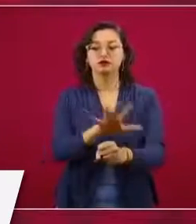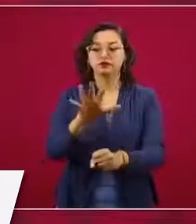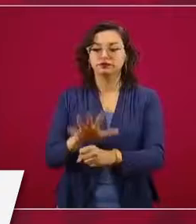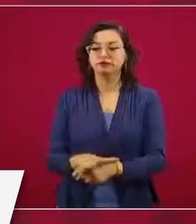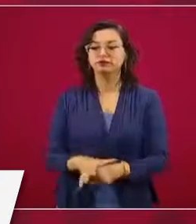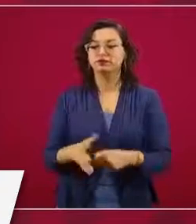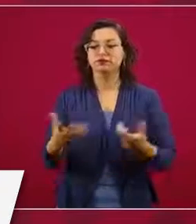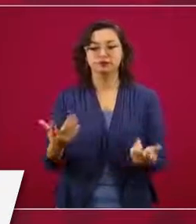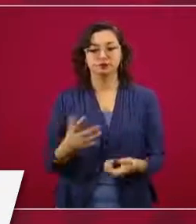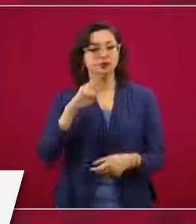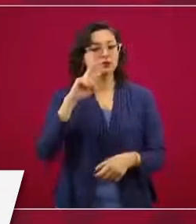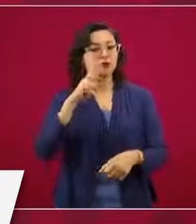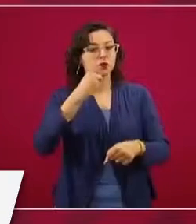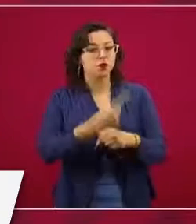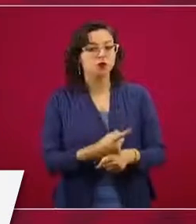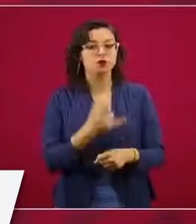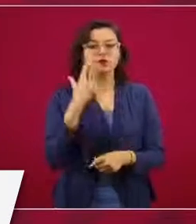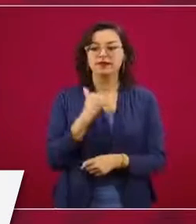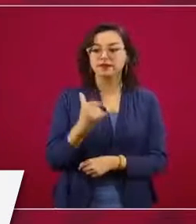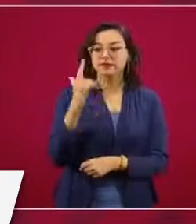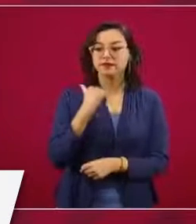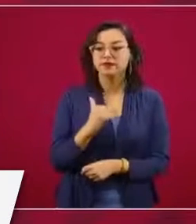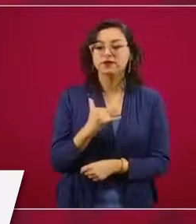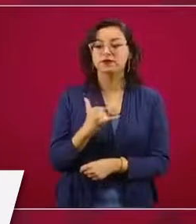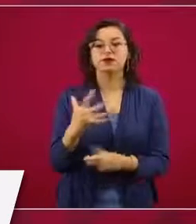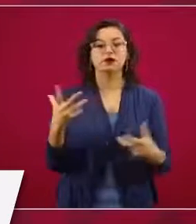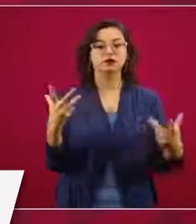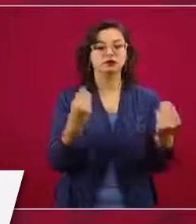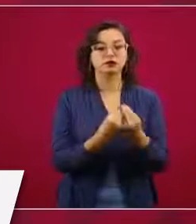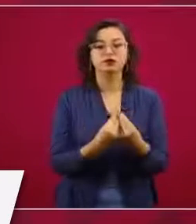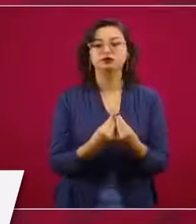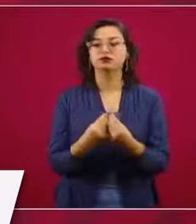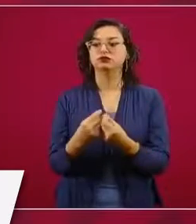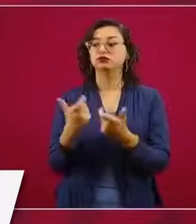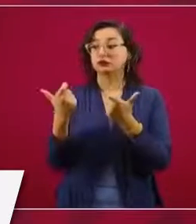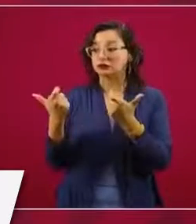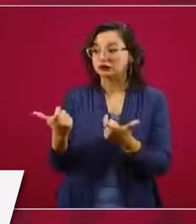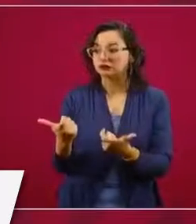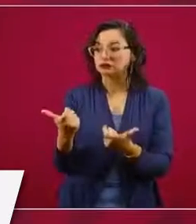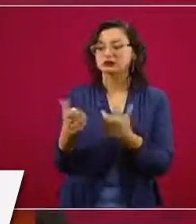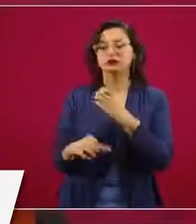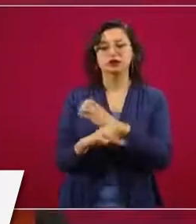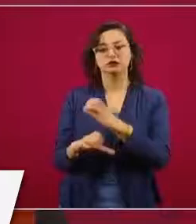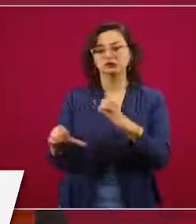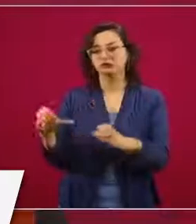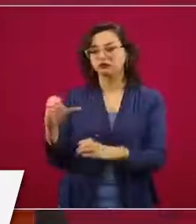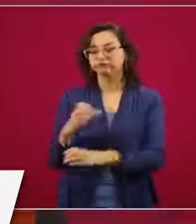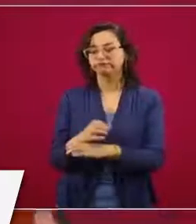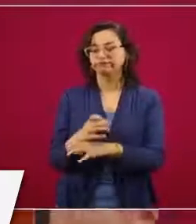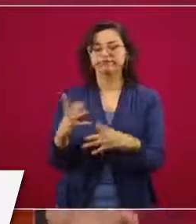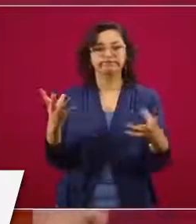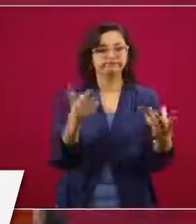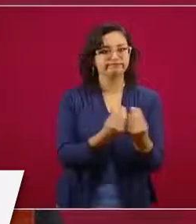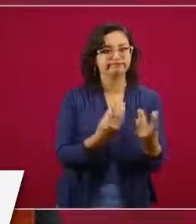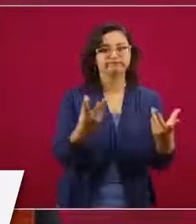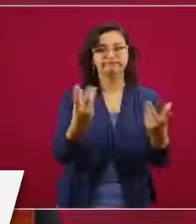voluntades, unir esfuerzos, recursos para